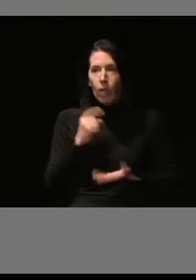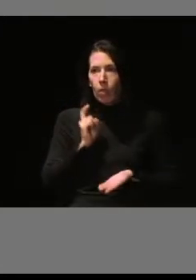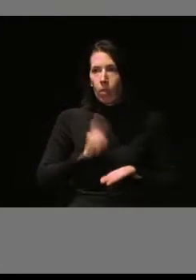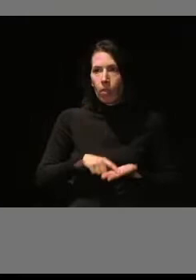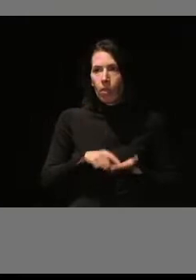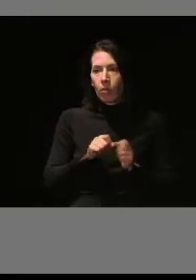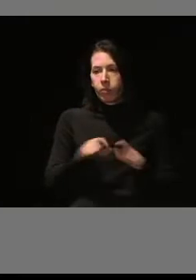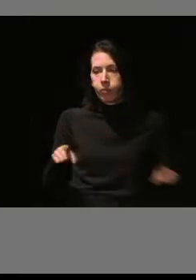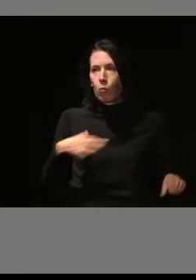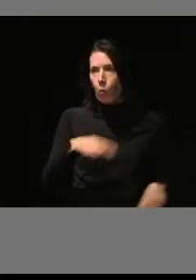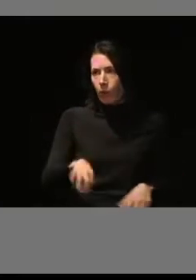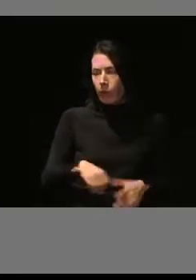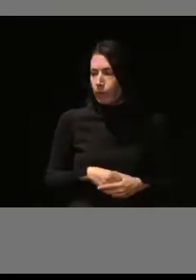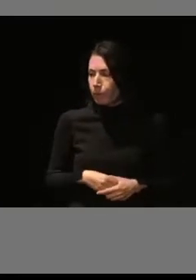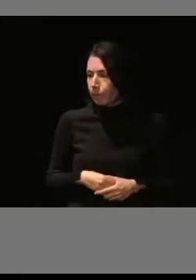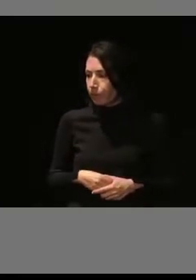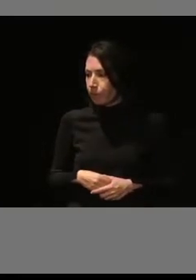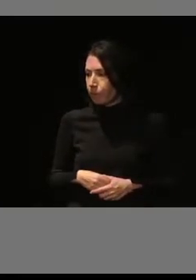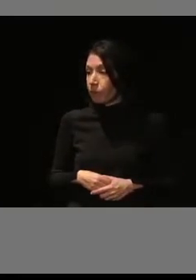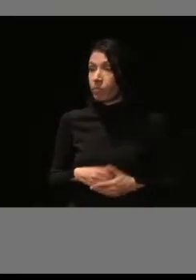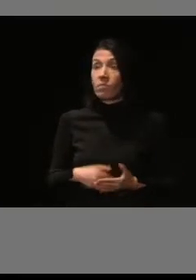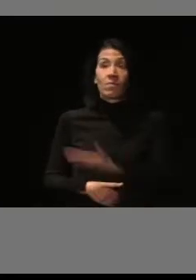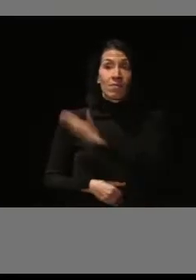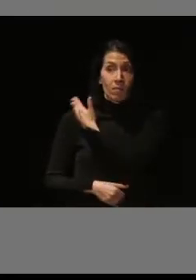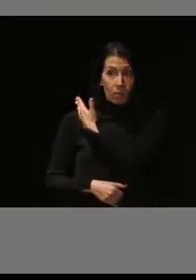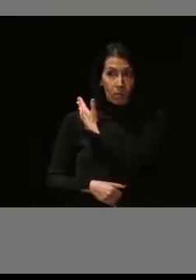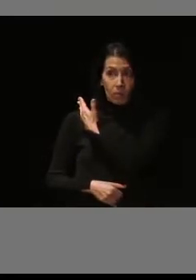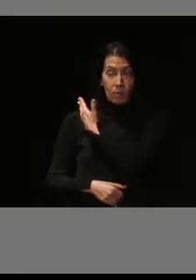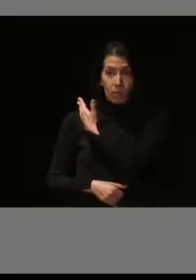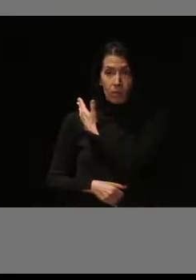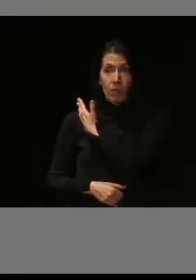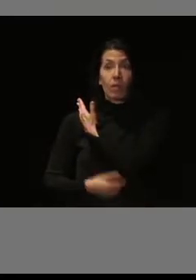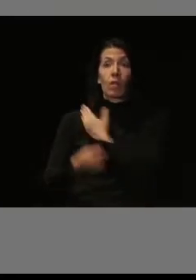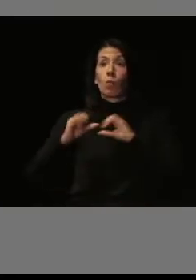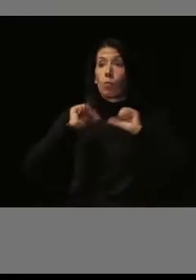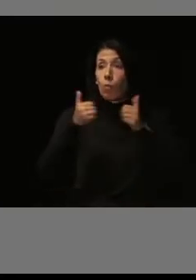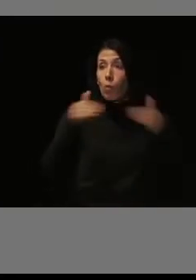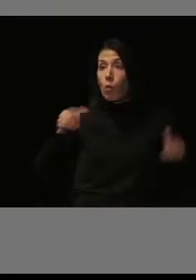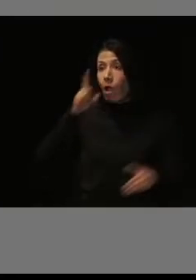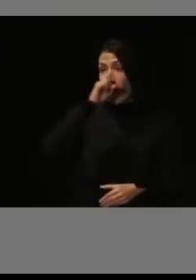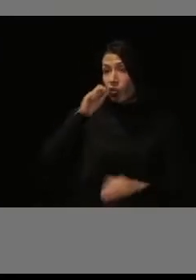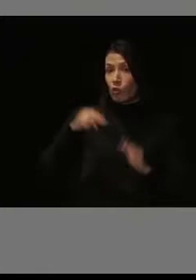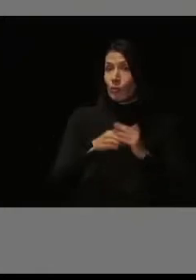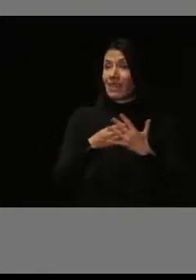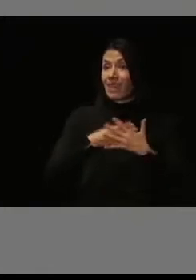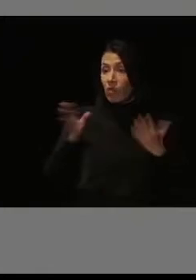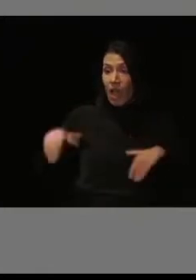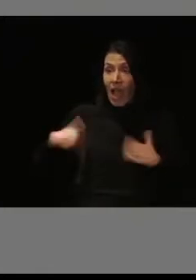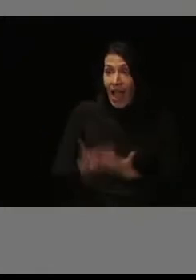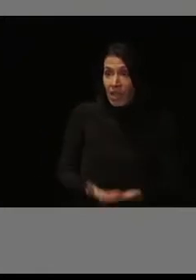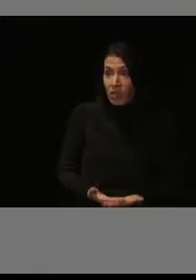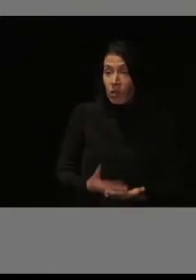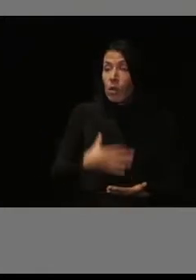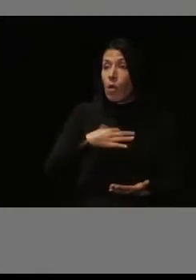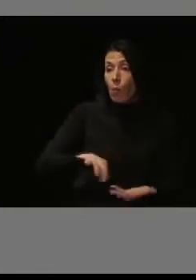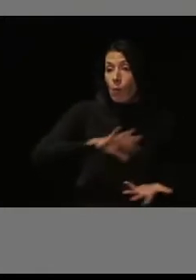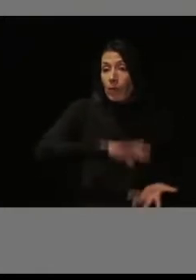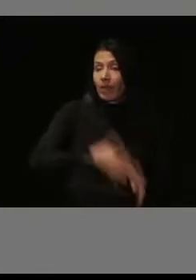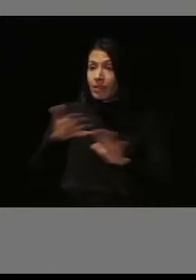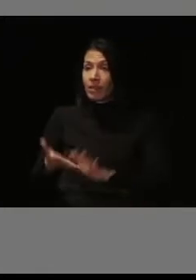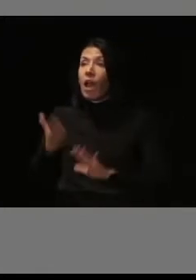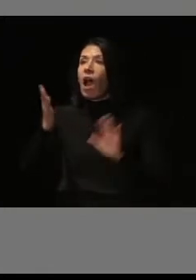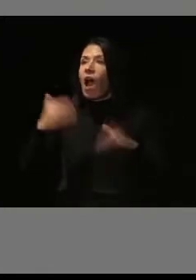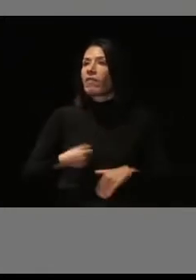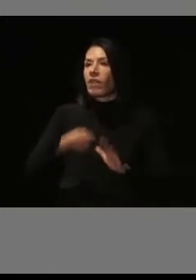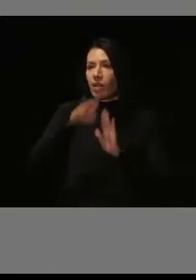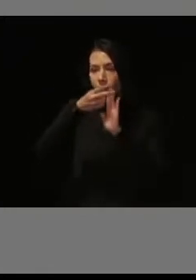seguir. Y desde que todo esto, que comenzó en el año 2019, hemos conseguido materializarlo. La instrucción quedó